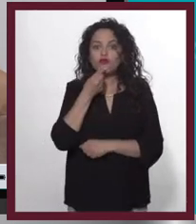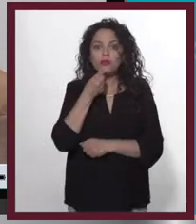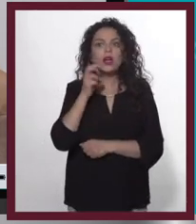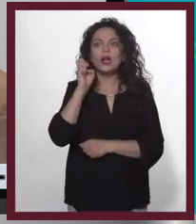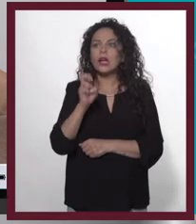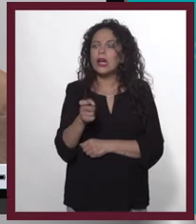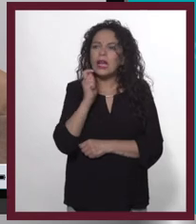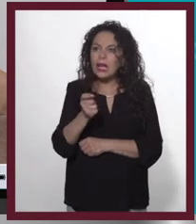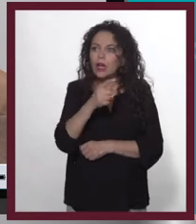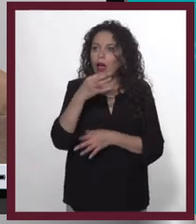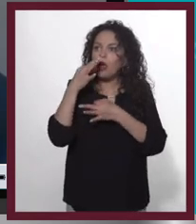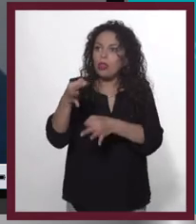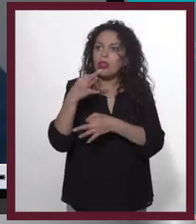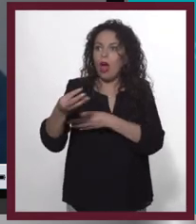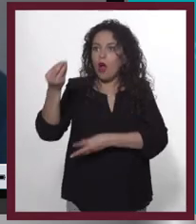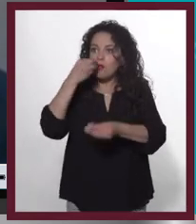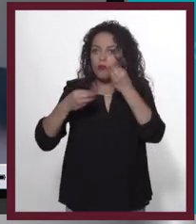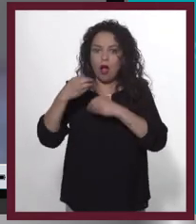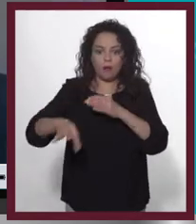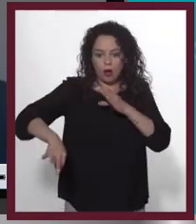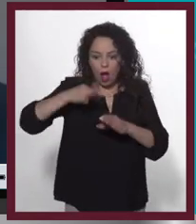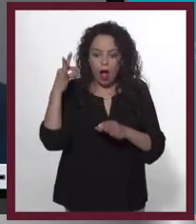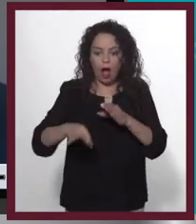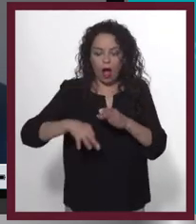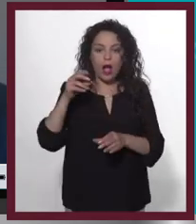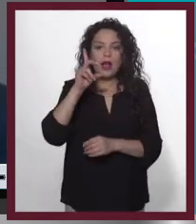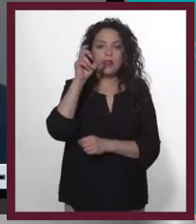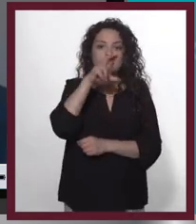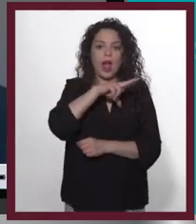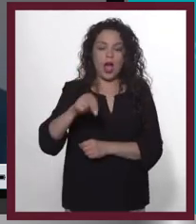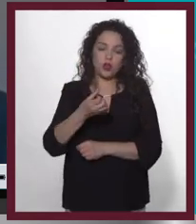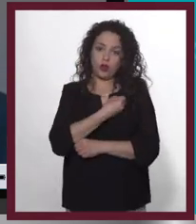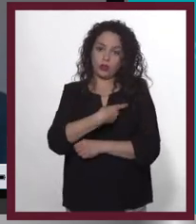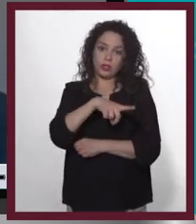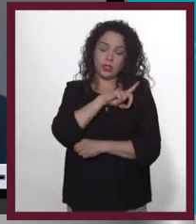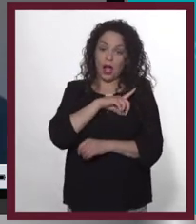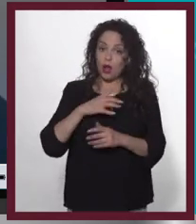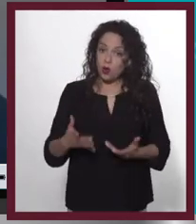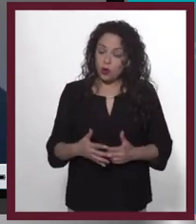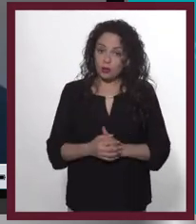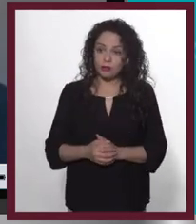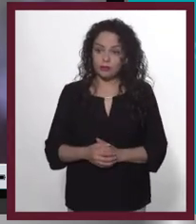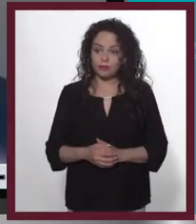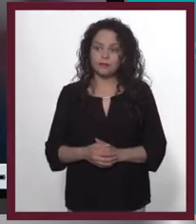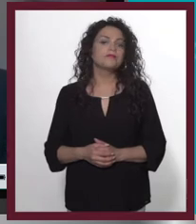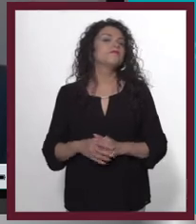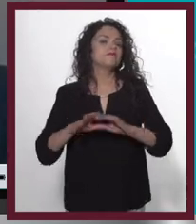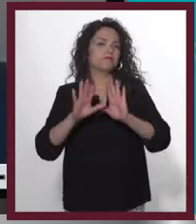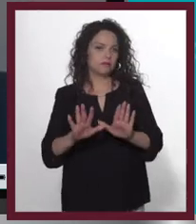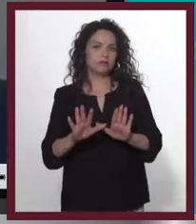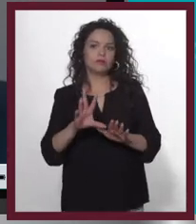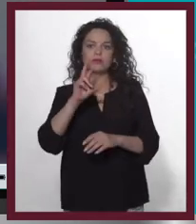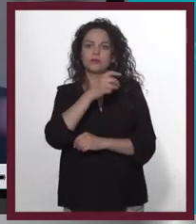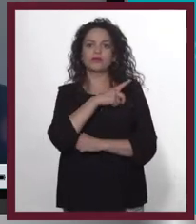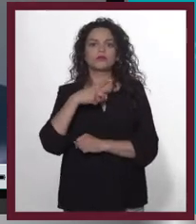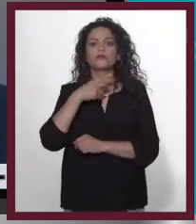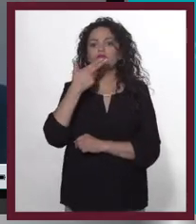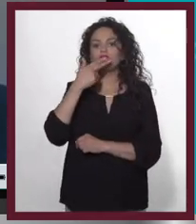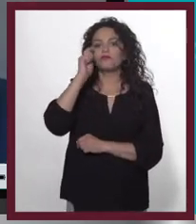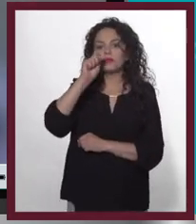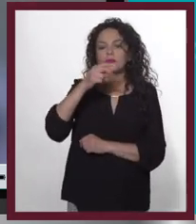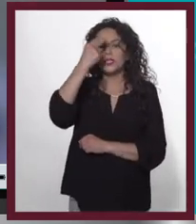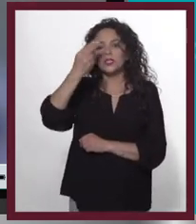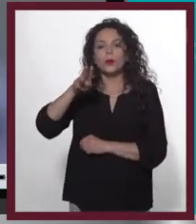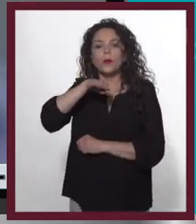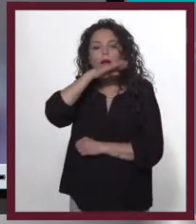llevando a los niños a comer como locos comida chatarra y esto está afectando su salud. Bueno, no, pues que ya no usen el tigrito